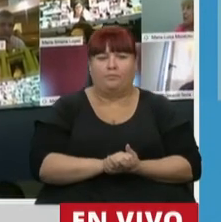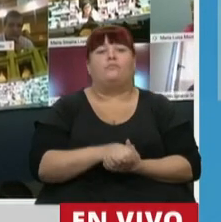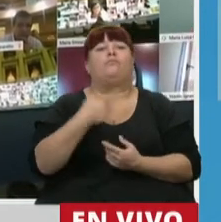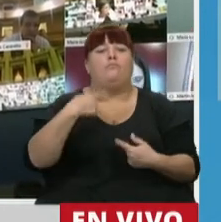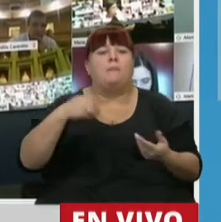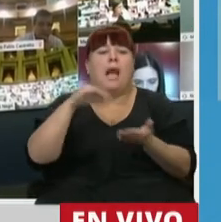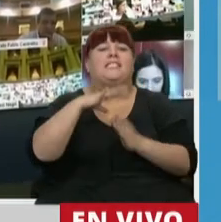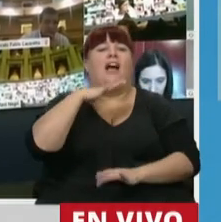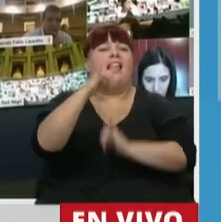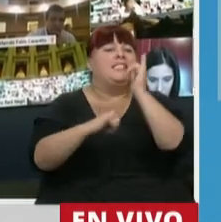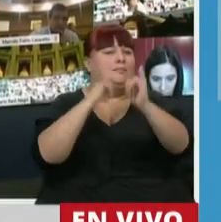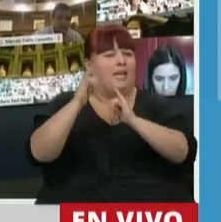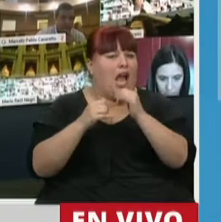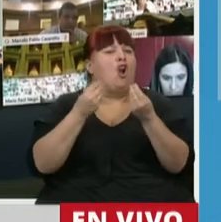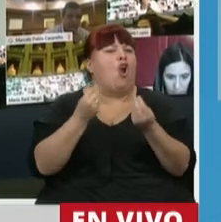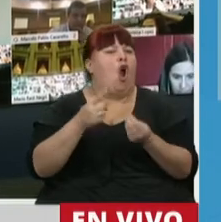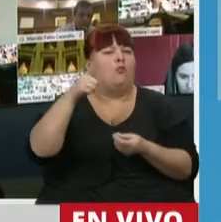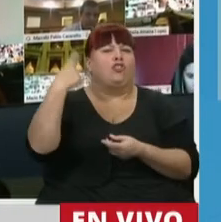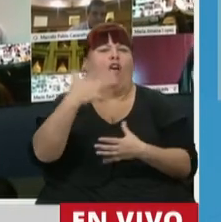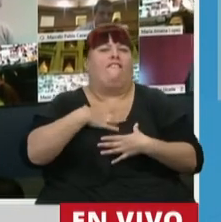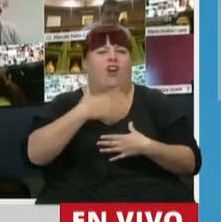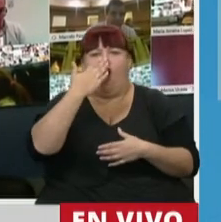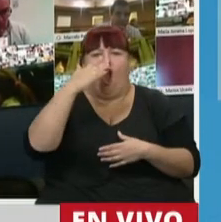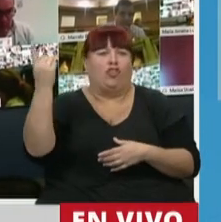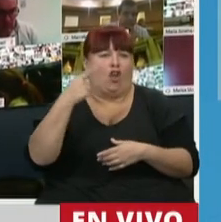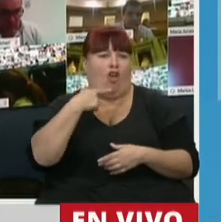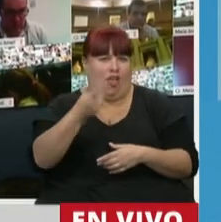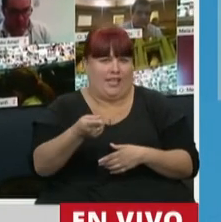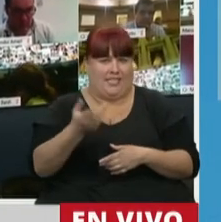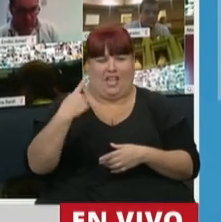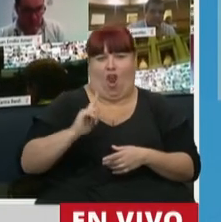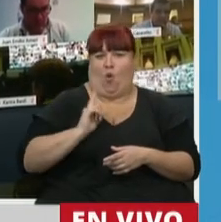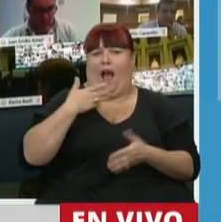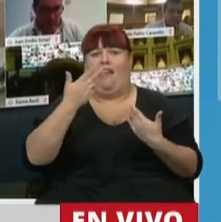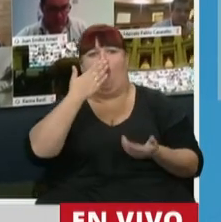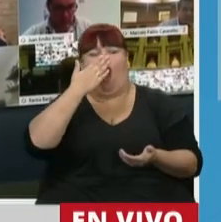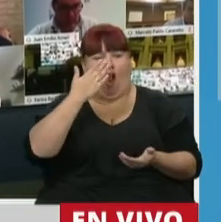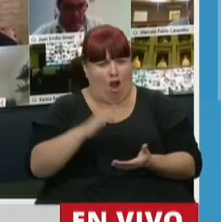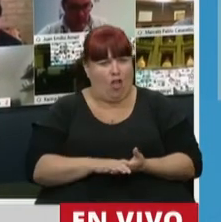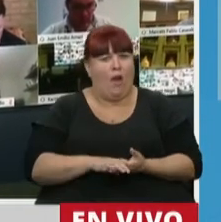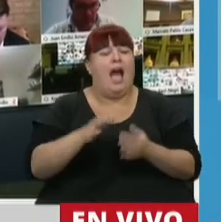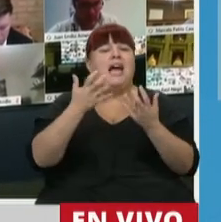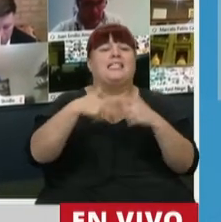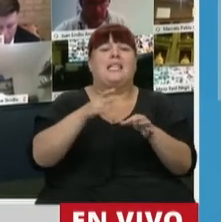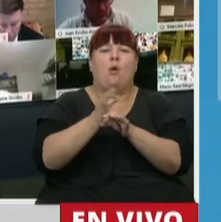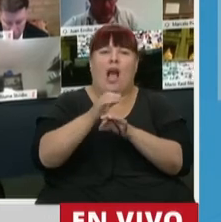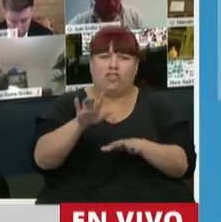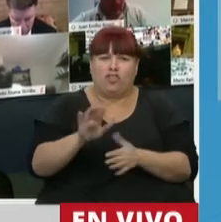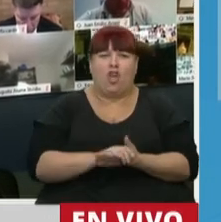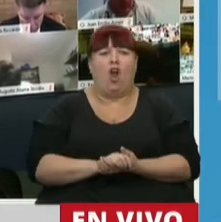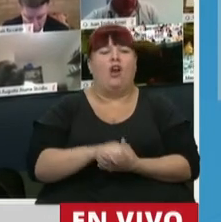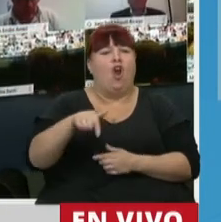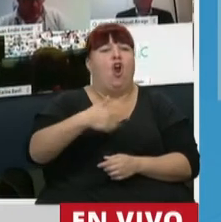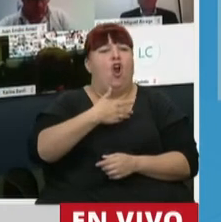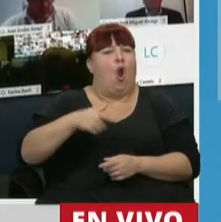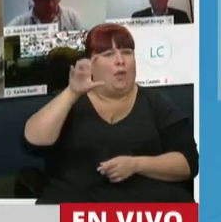cuántas para explicar cómo ese cordobesismo del que tanto recién se enorgullecían en un sistema educativo como es el que